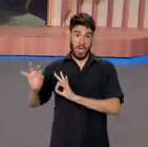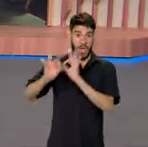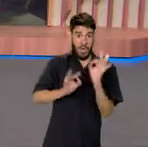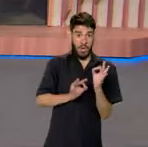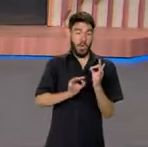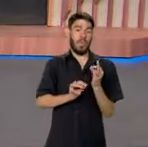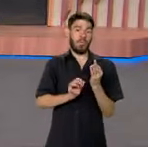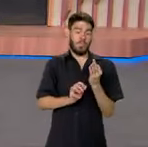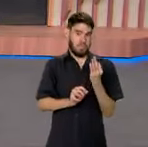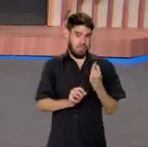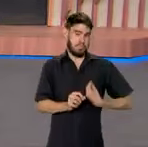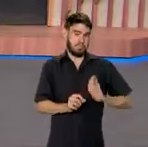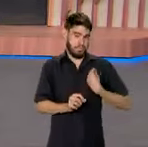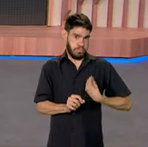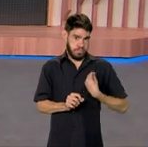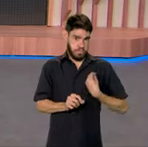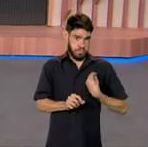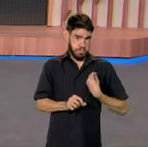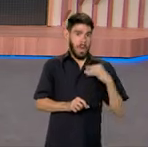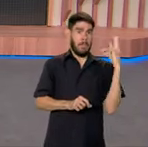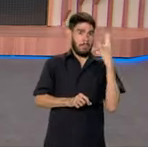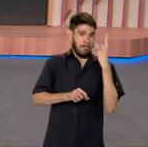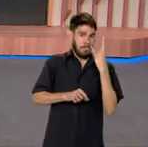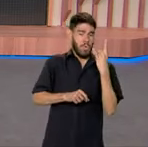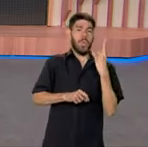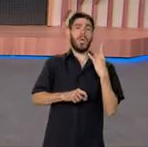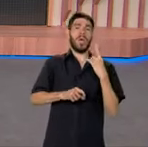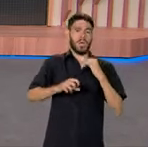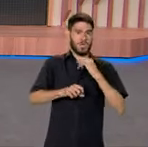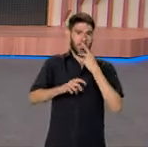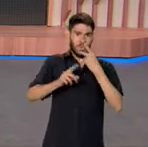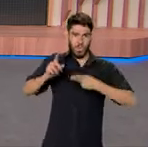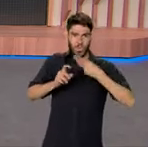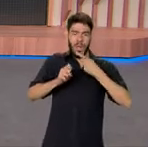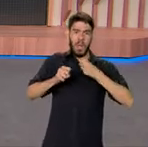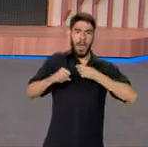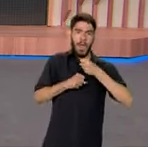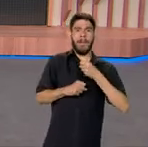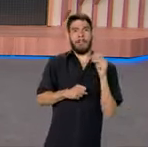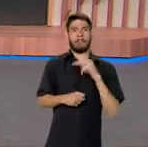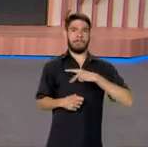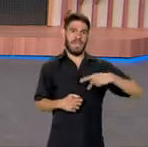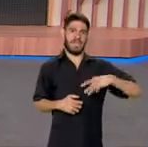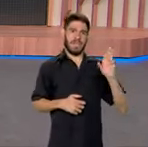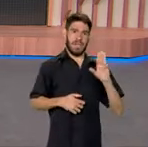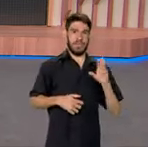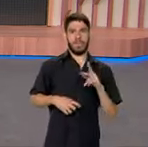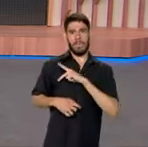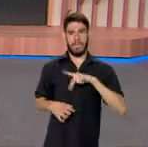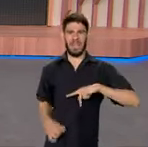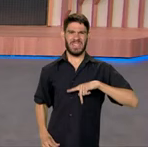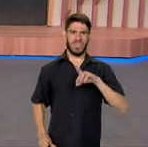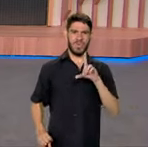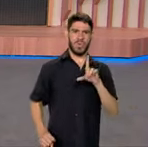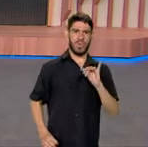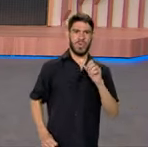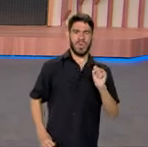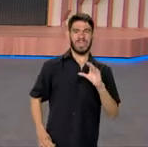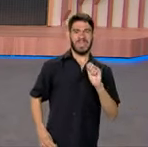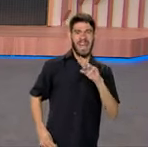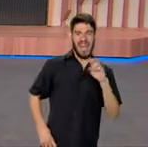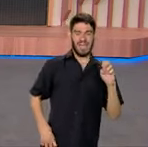ministros, ministras. Luis Inácio